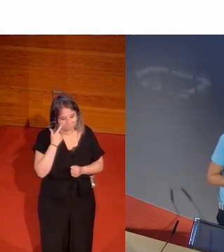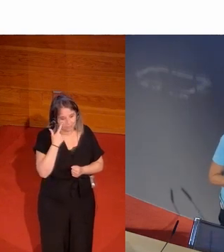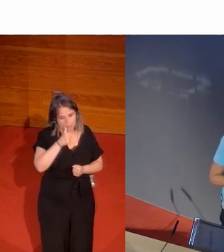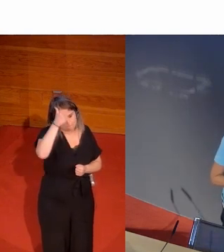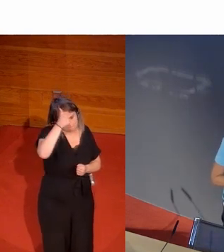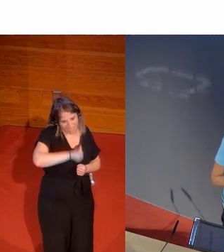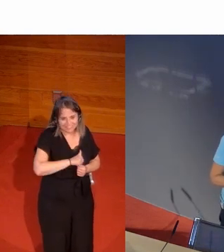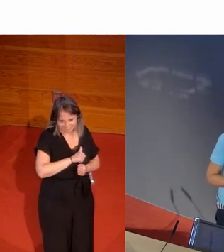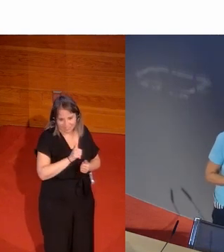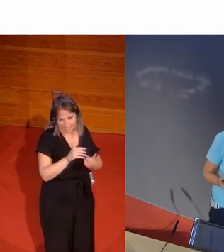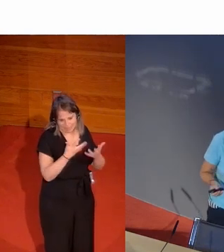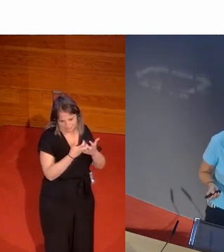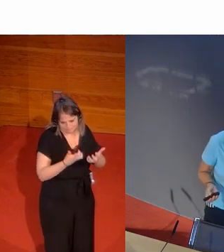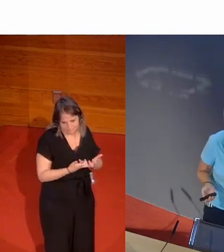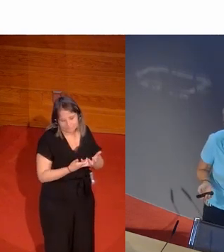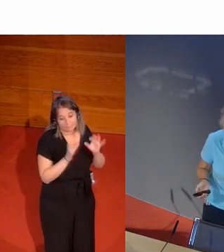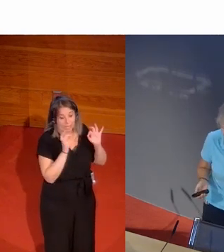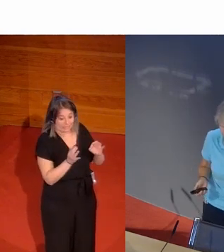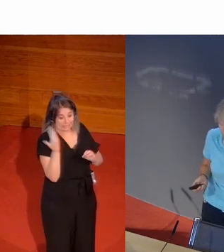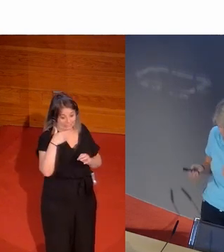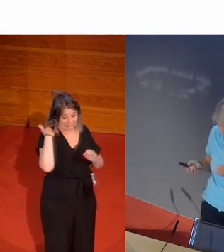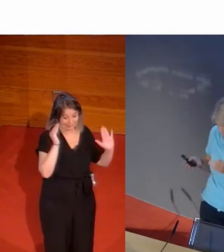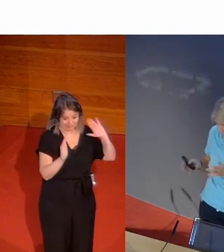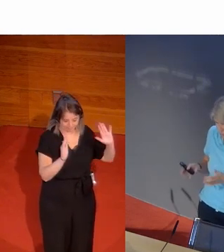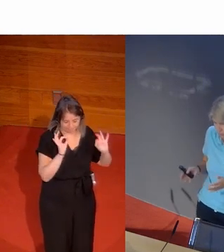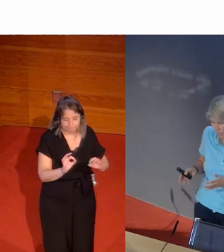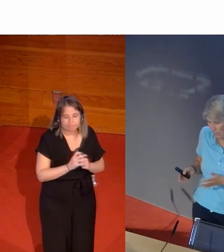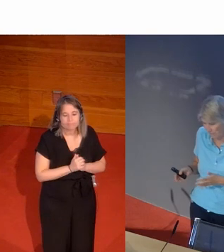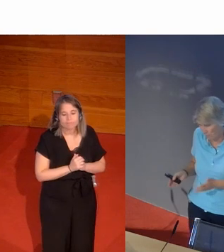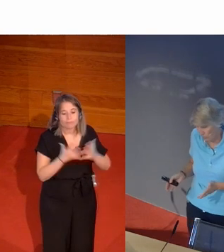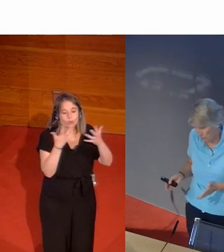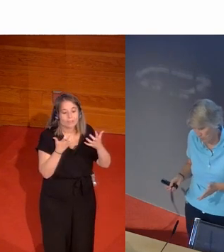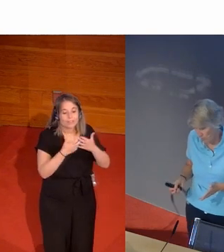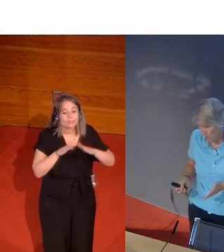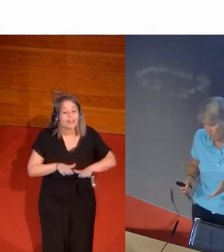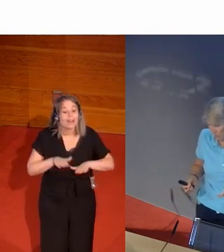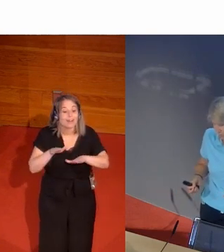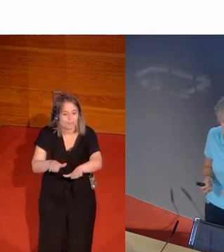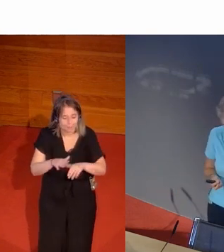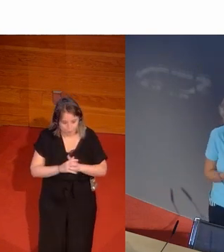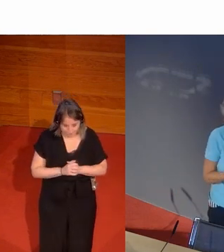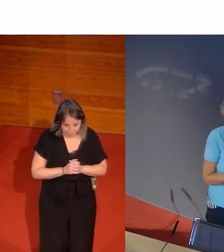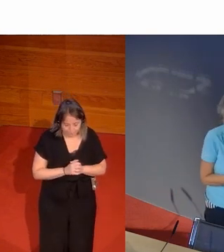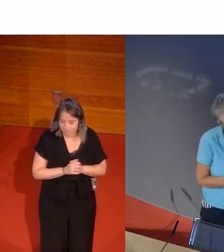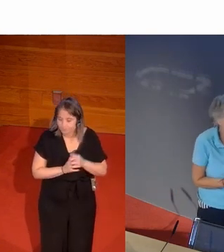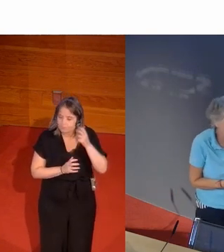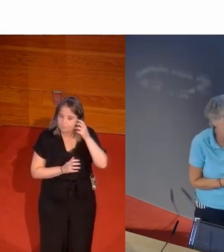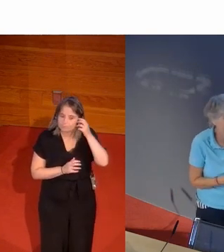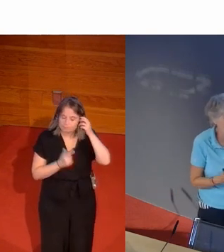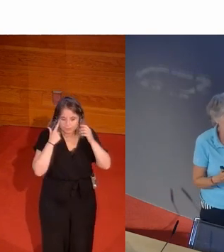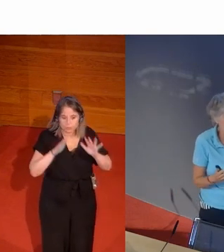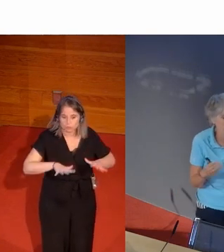machista en sus comentarios pero era así como se escribía y estos comentarios son a favor y sobre todo